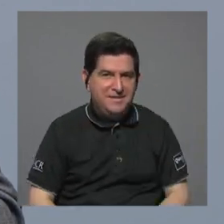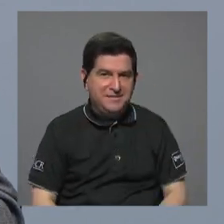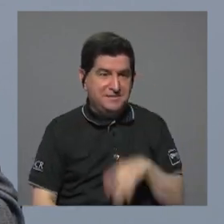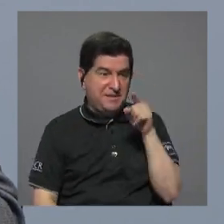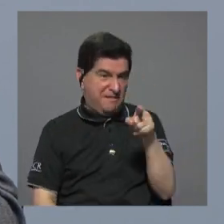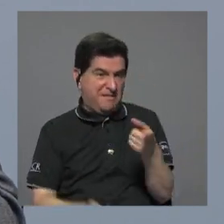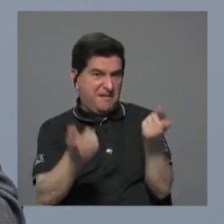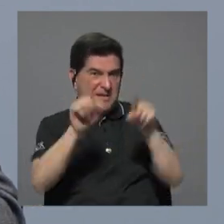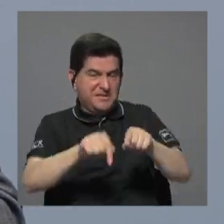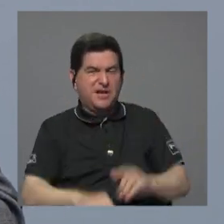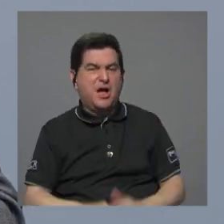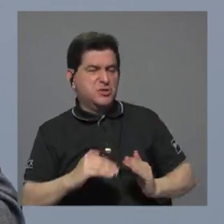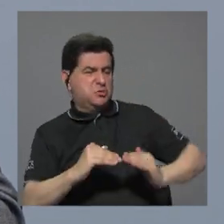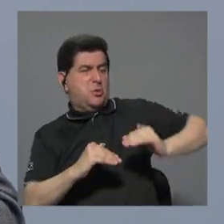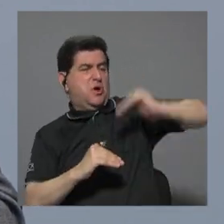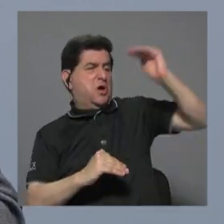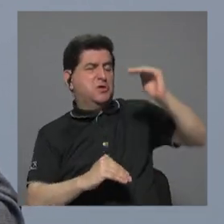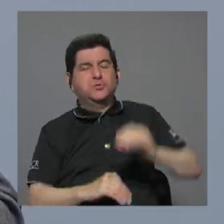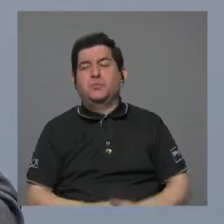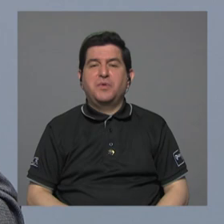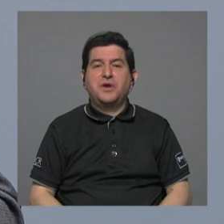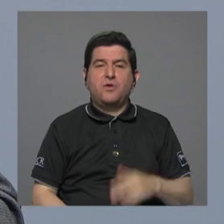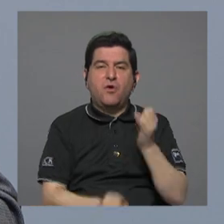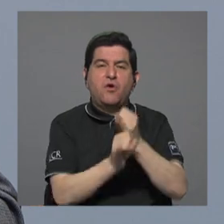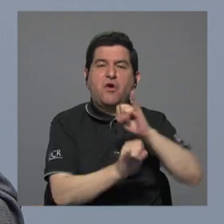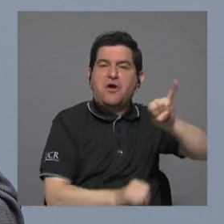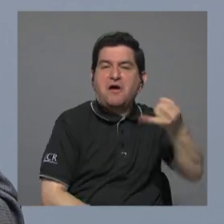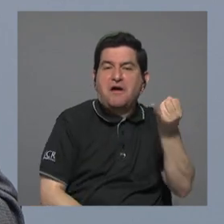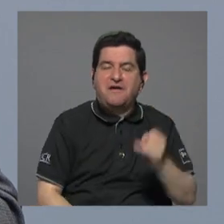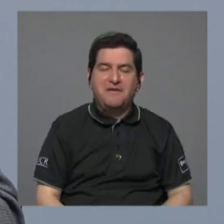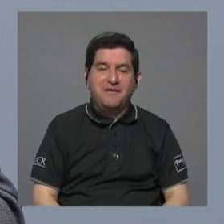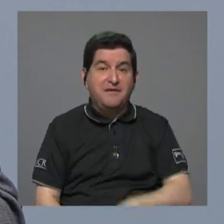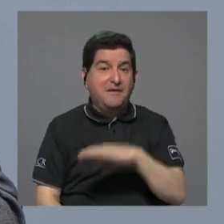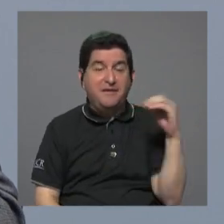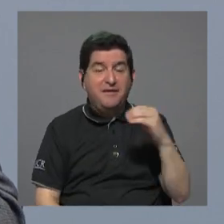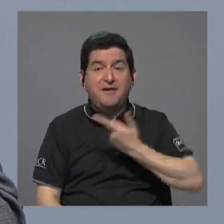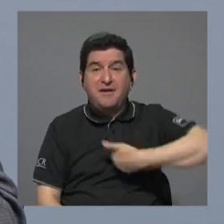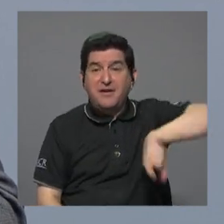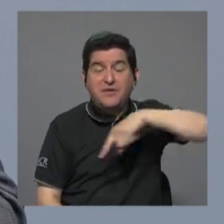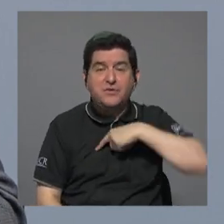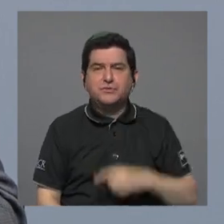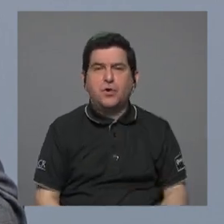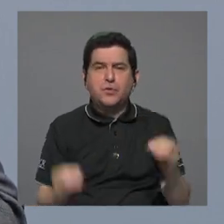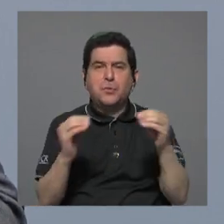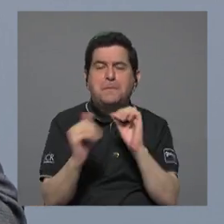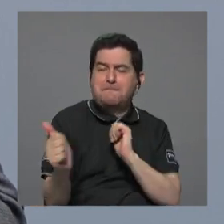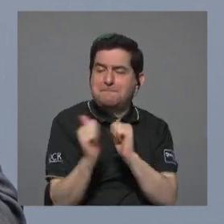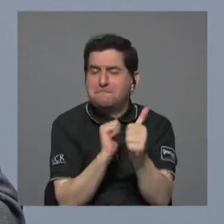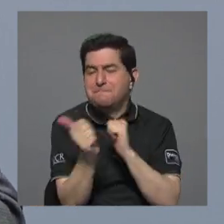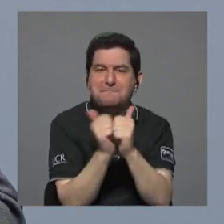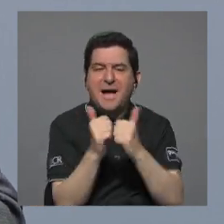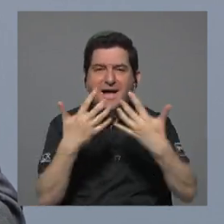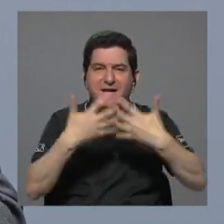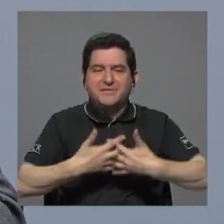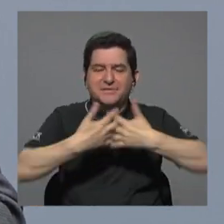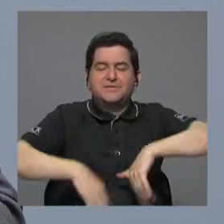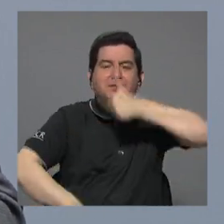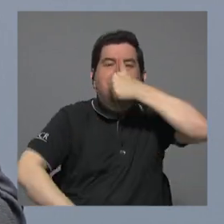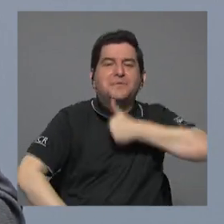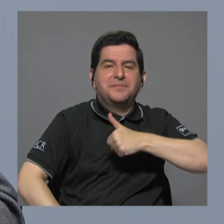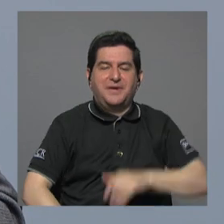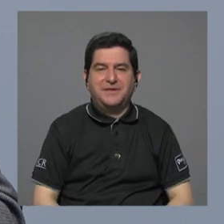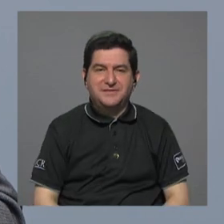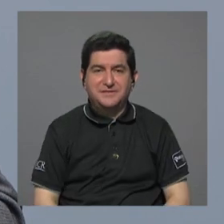a ser muy superior a Javdeba y que iba a ser que íbamos a ser más competitivos con la empresa privada